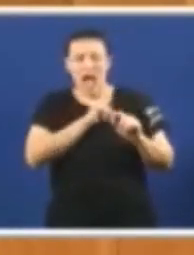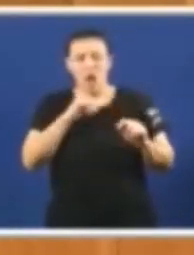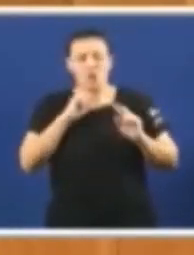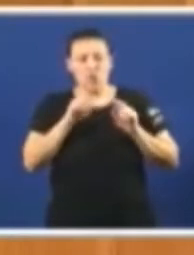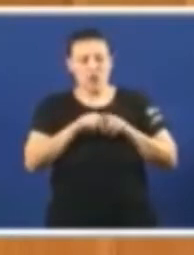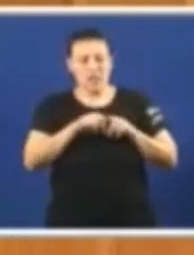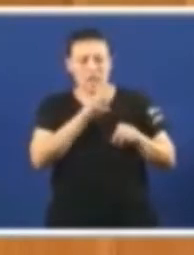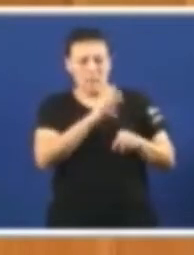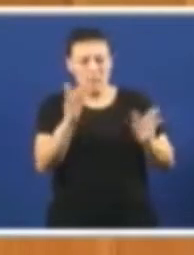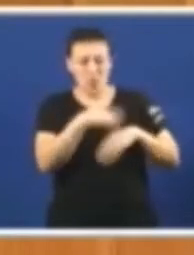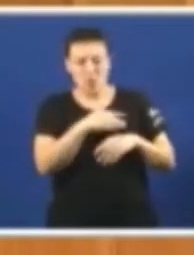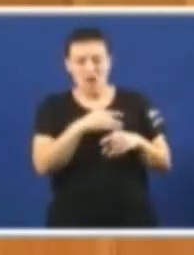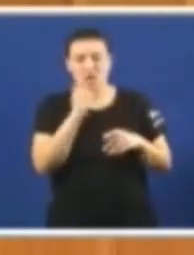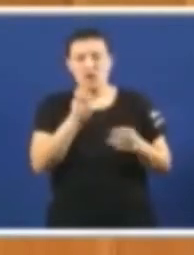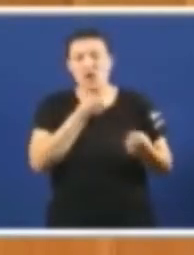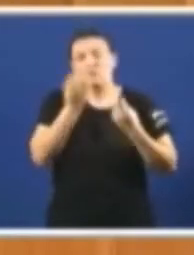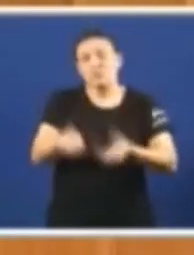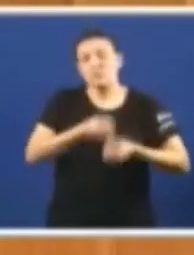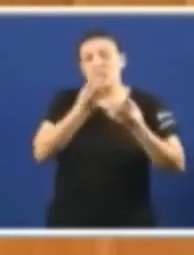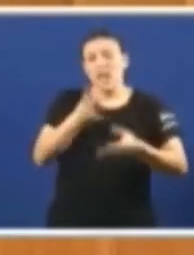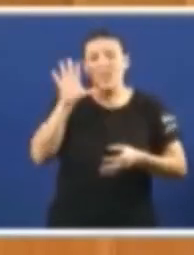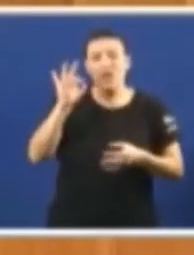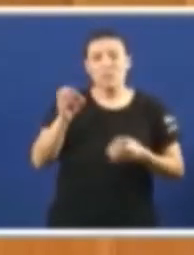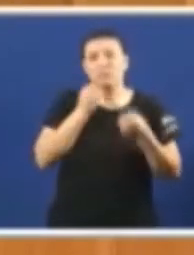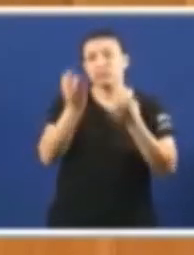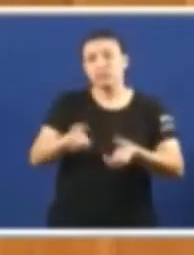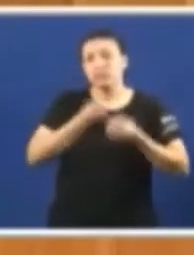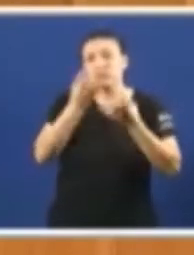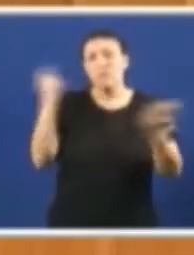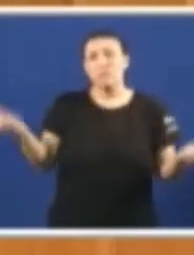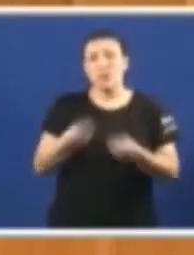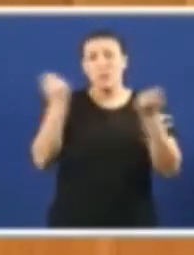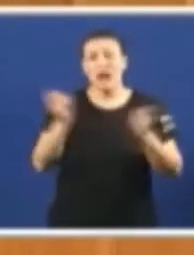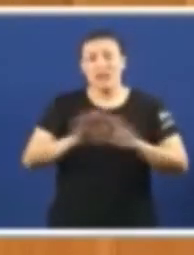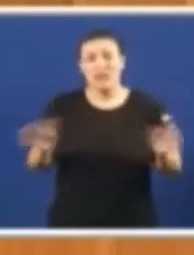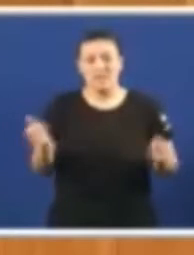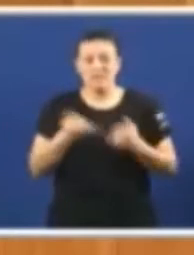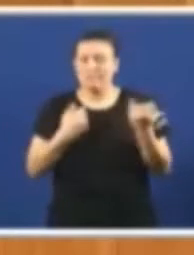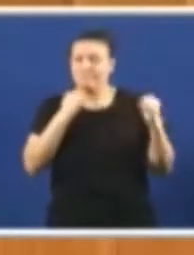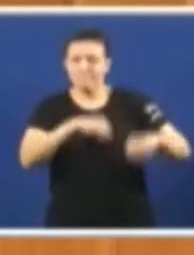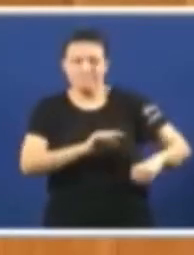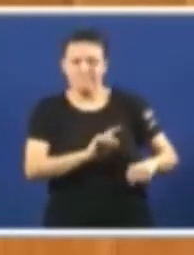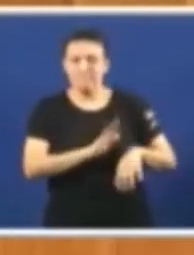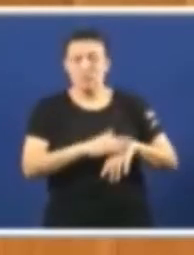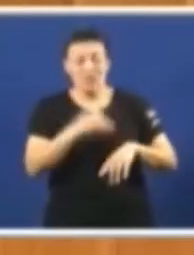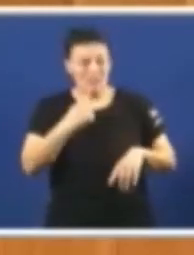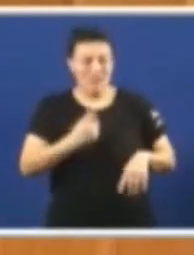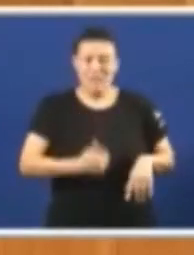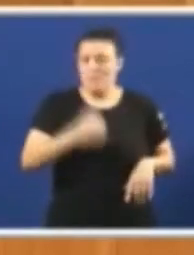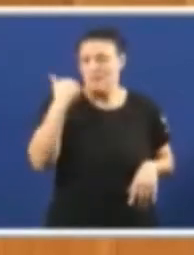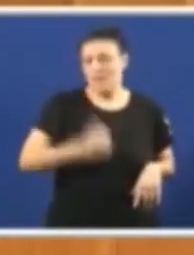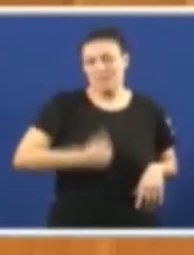Popular e que solamente se dedicaron estes cinco minutos a facer propaganda porque é evidente que todavía queda moitísimo